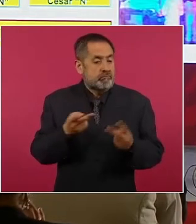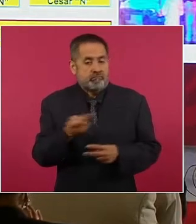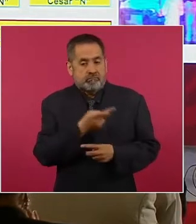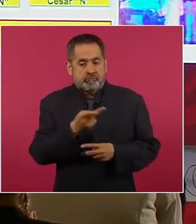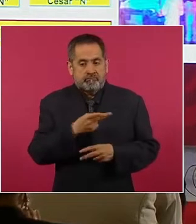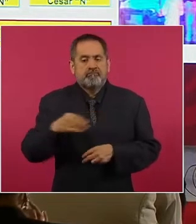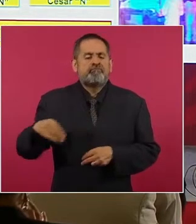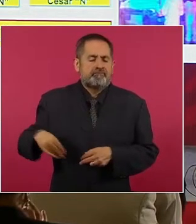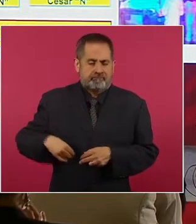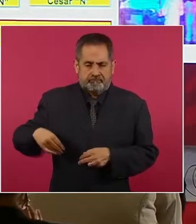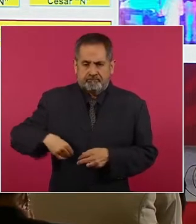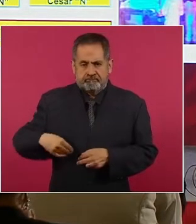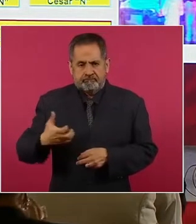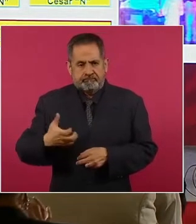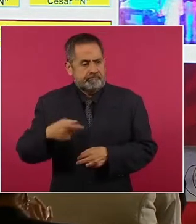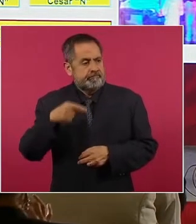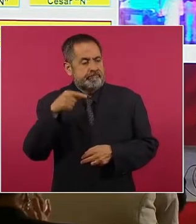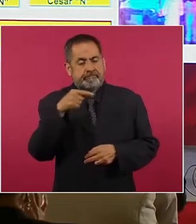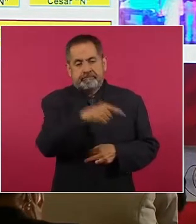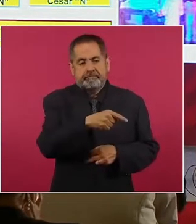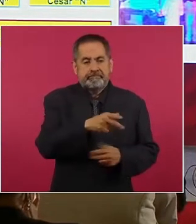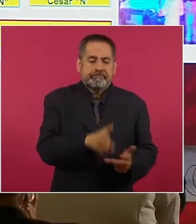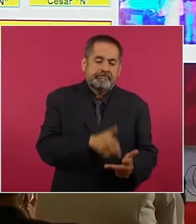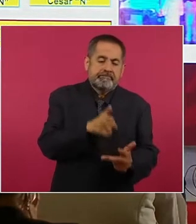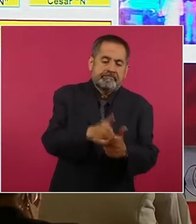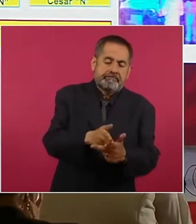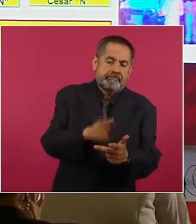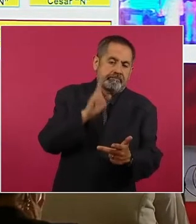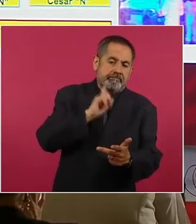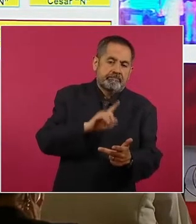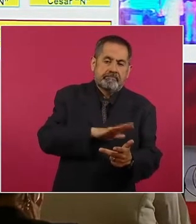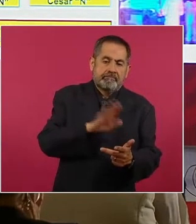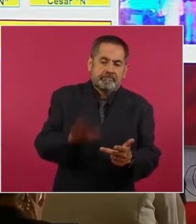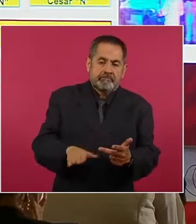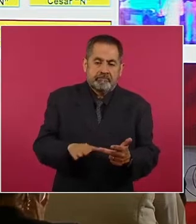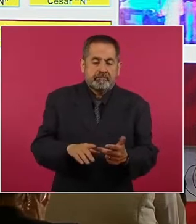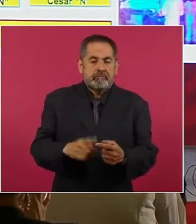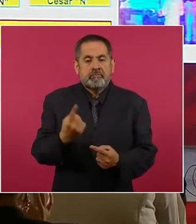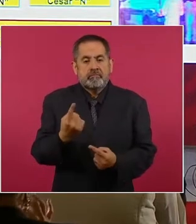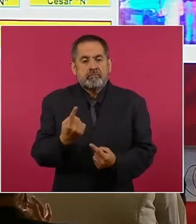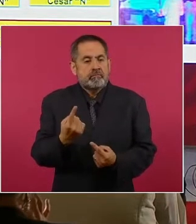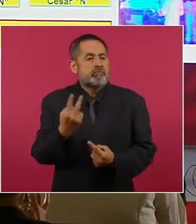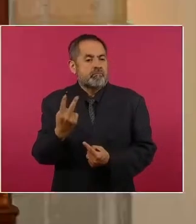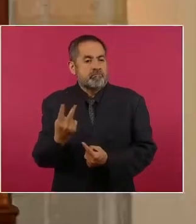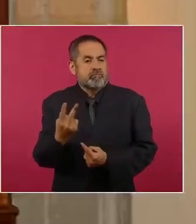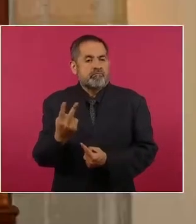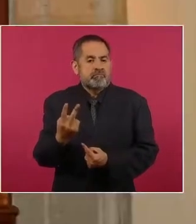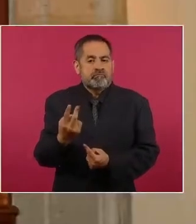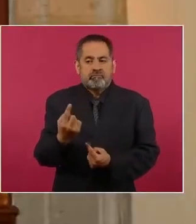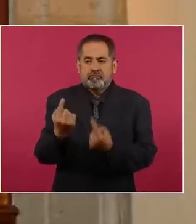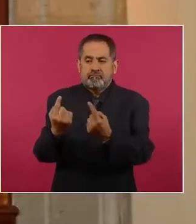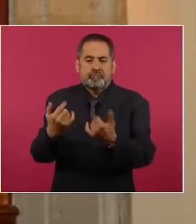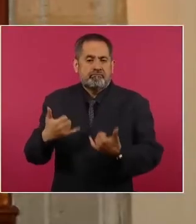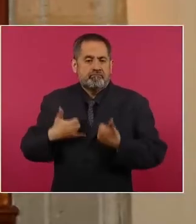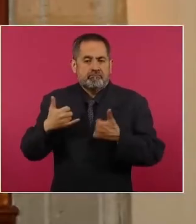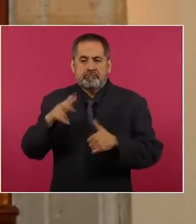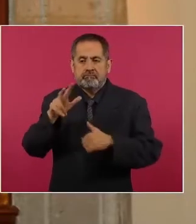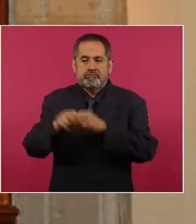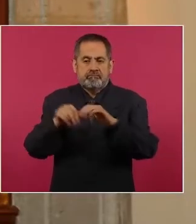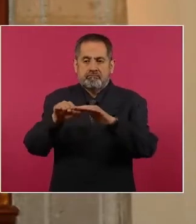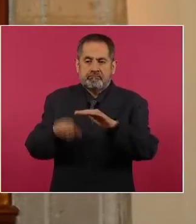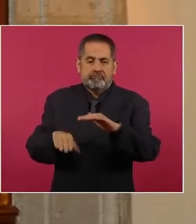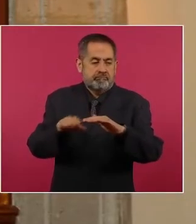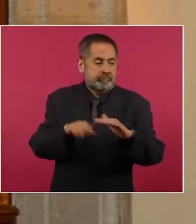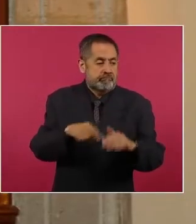responsabilidad en los delitos de feminicidio y homicidio de dos menores ocurrido en Uruapan